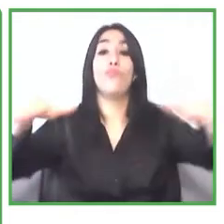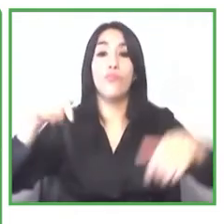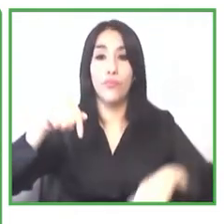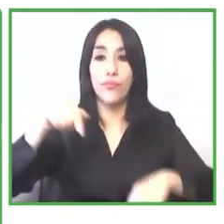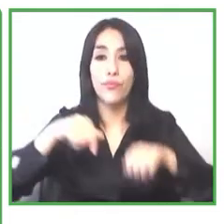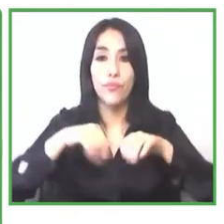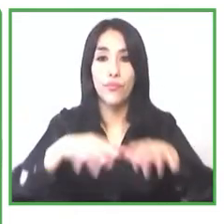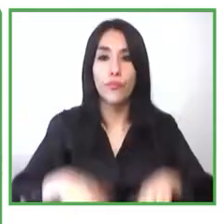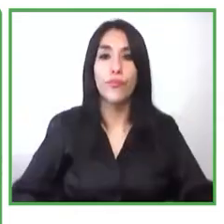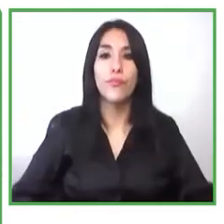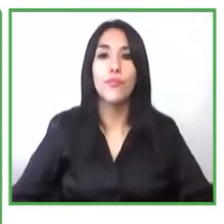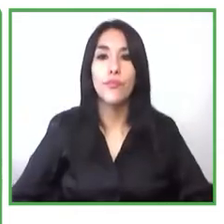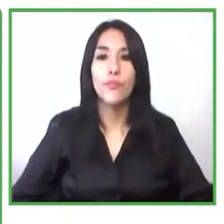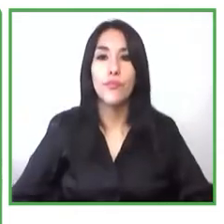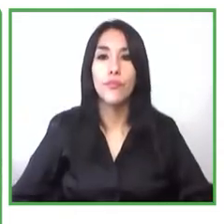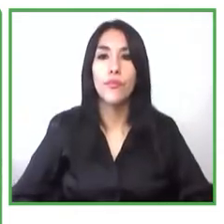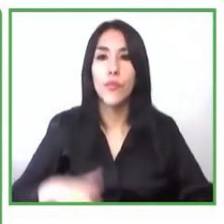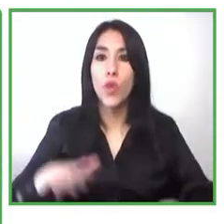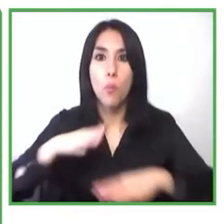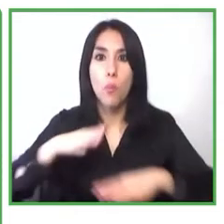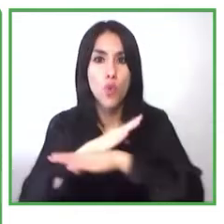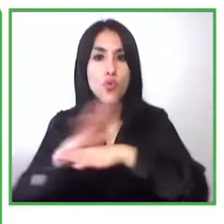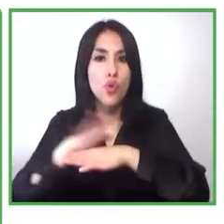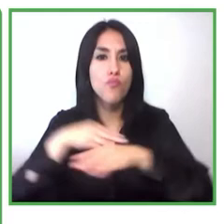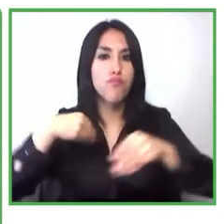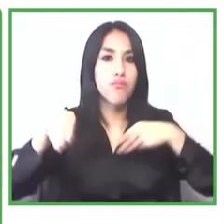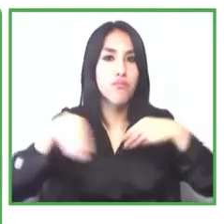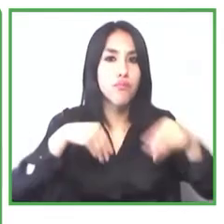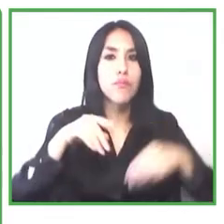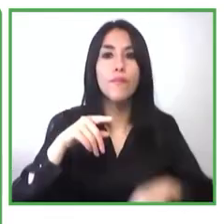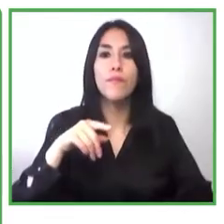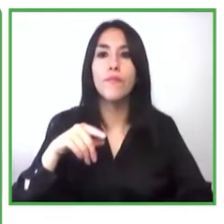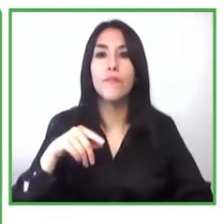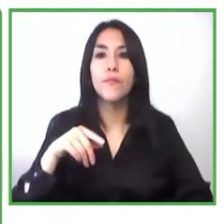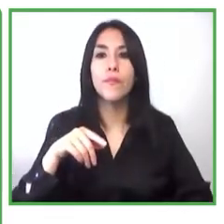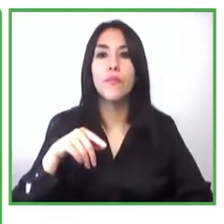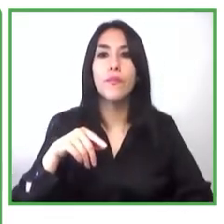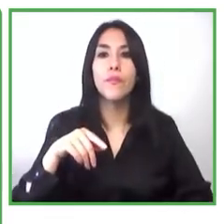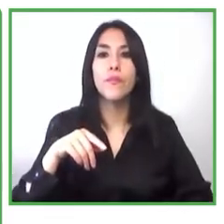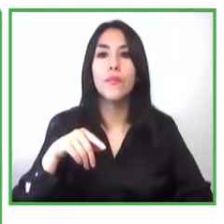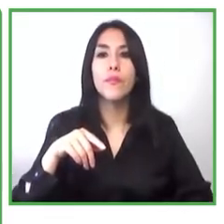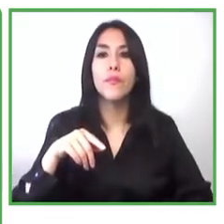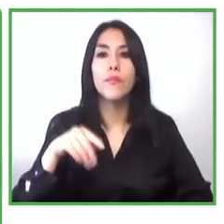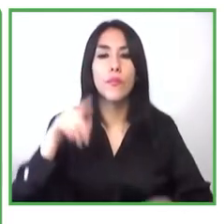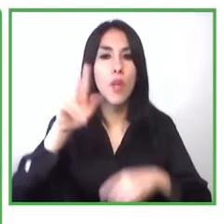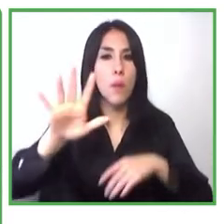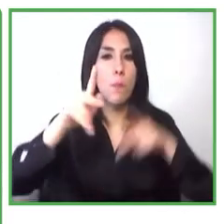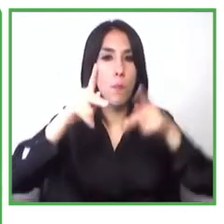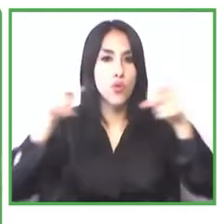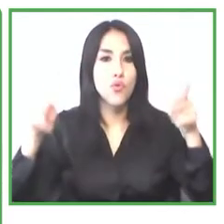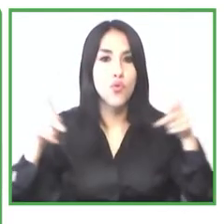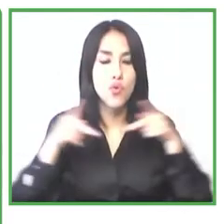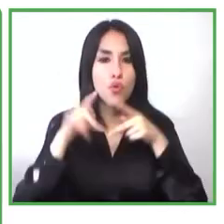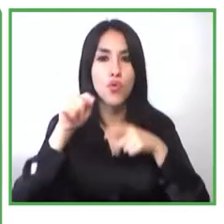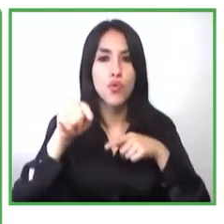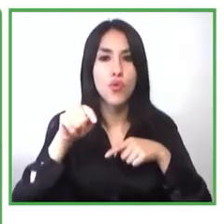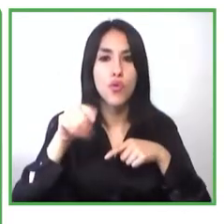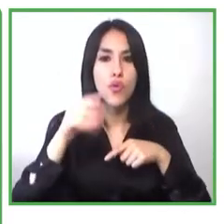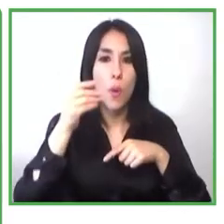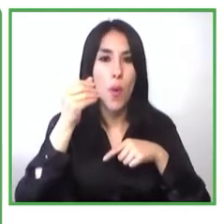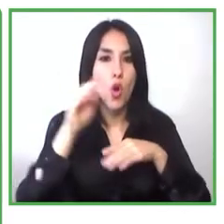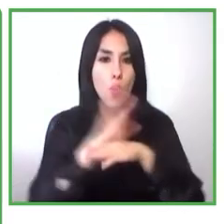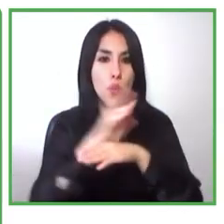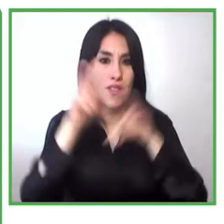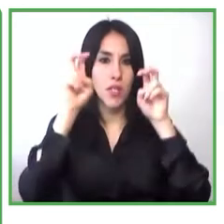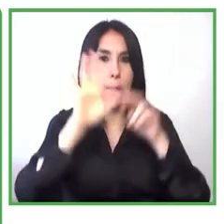en una de las principales calles de un municipio cercano a la ciudad de Bogotá que se llama el municipio de Soacha y finalmente tenemos